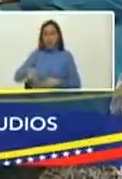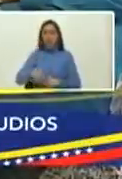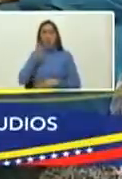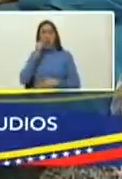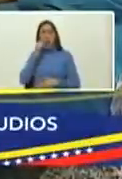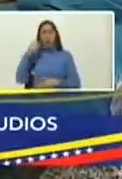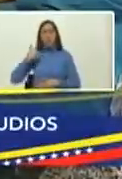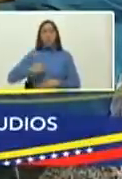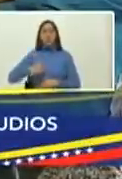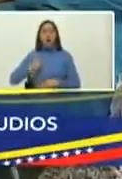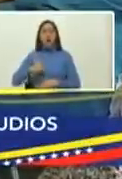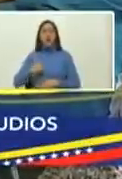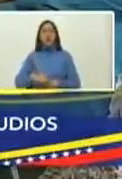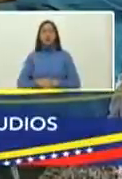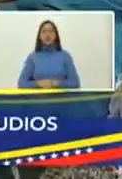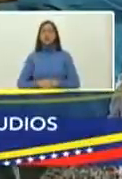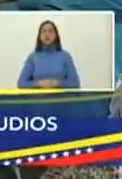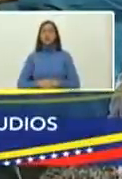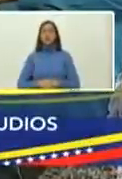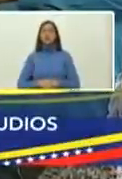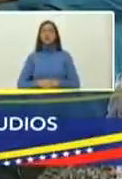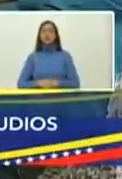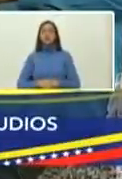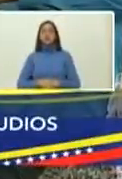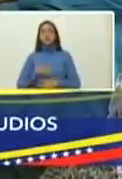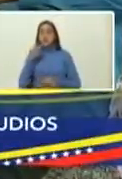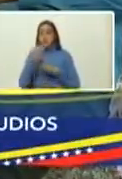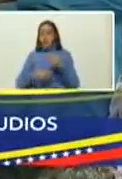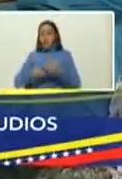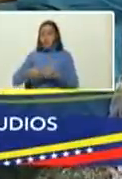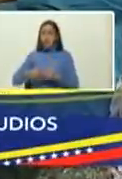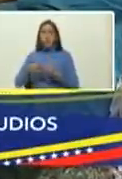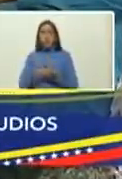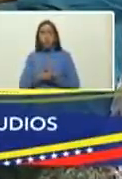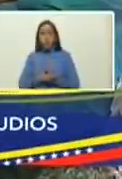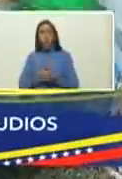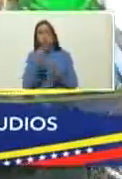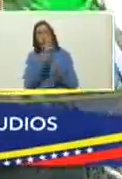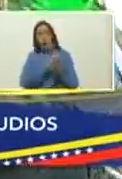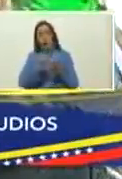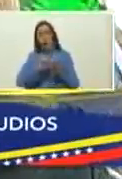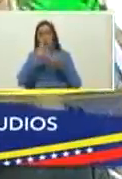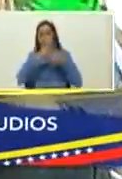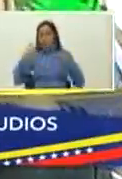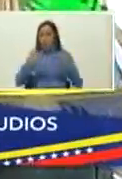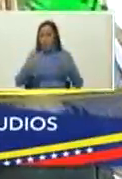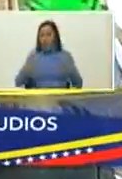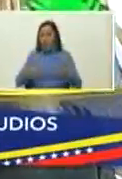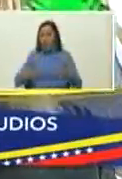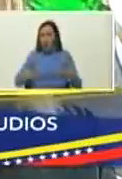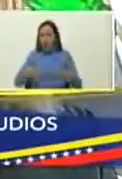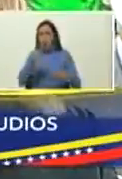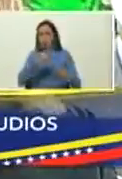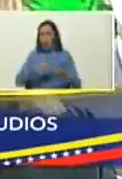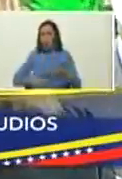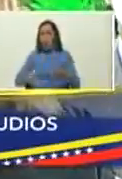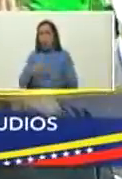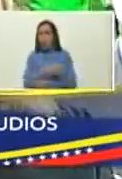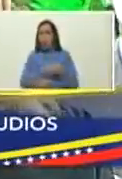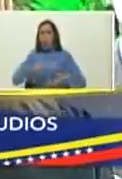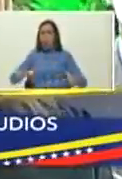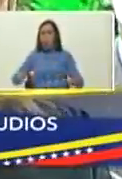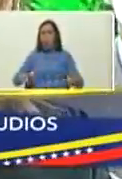argentinos que están peleando por una literatura por una literatura de calidad